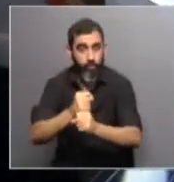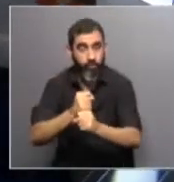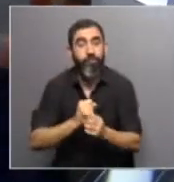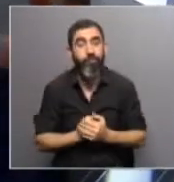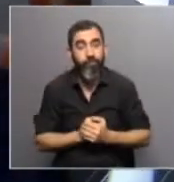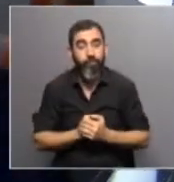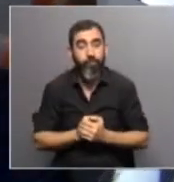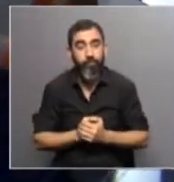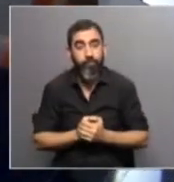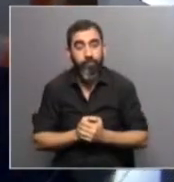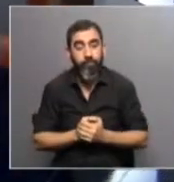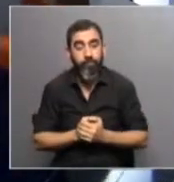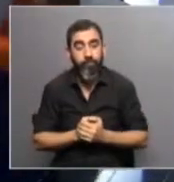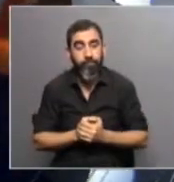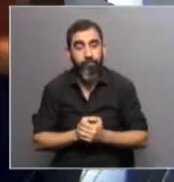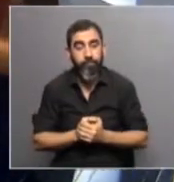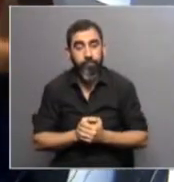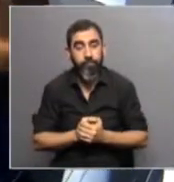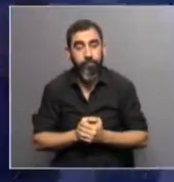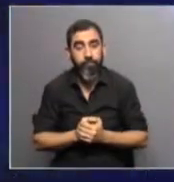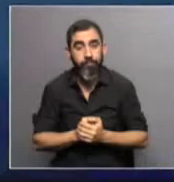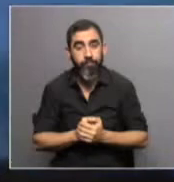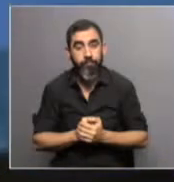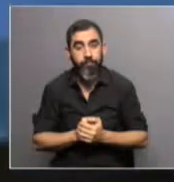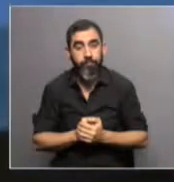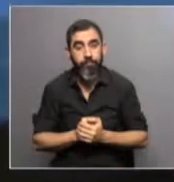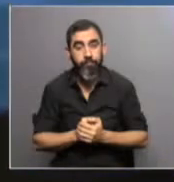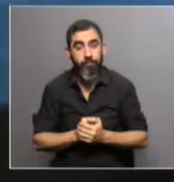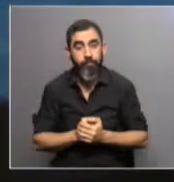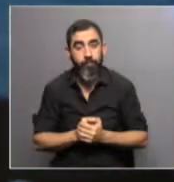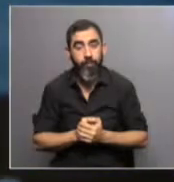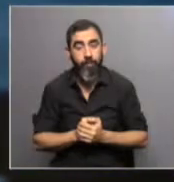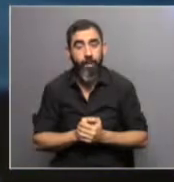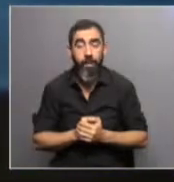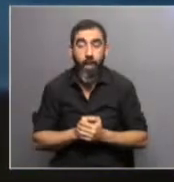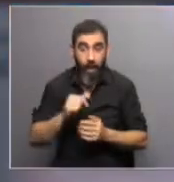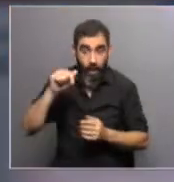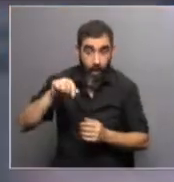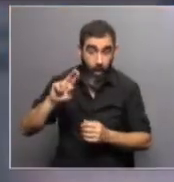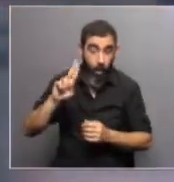Y además, somos una de las pocas regiones,